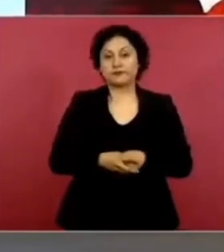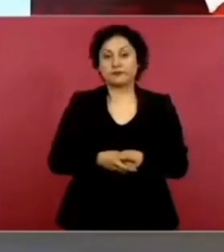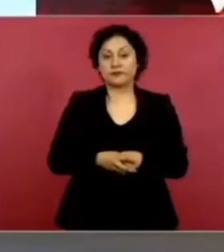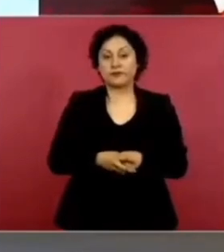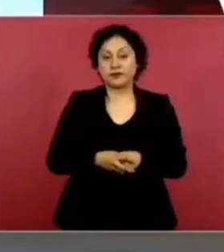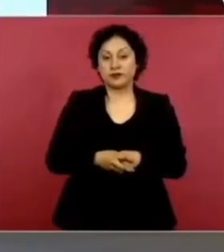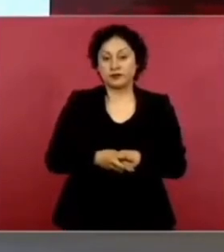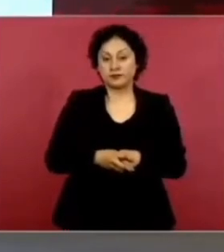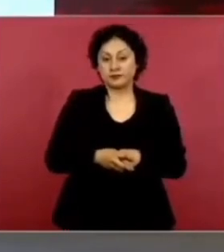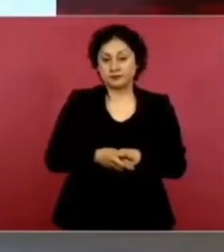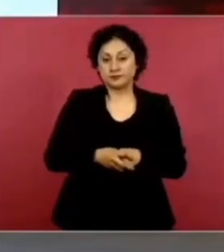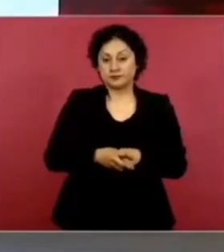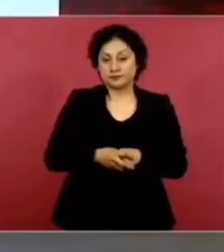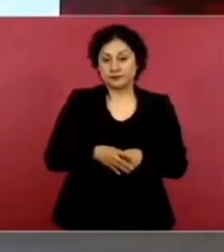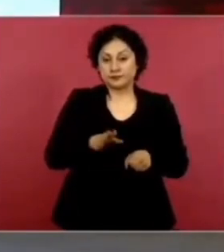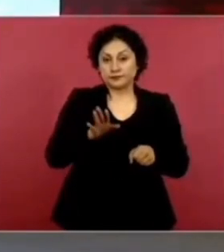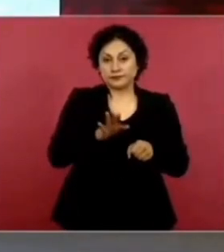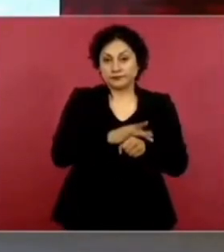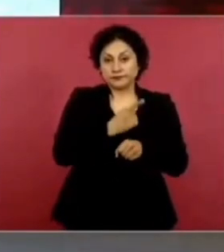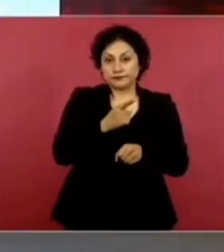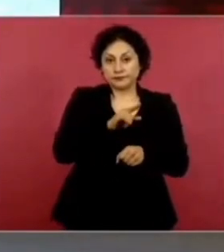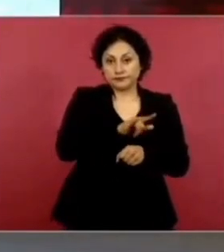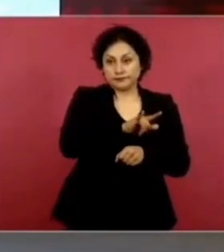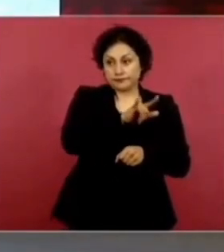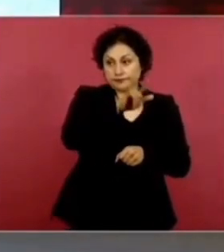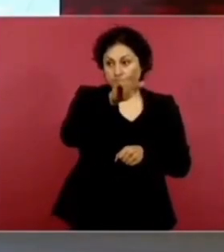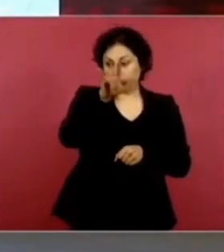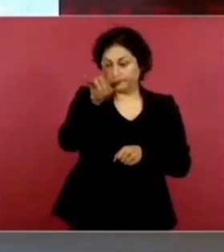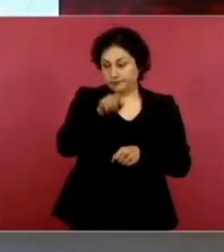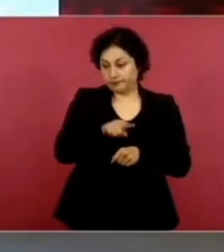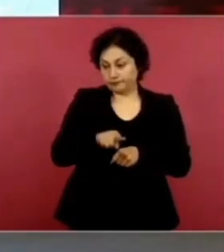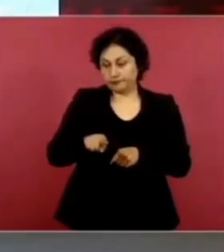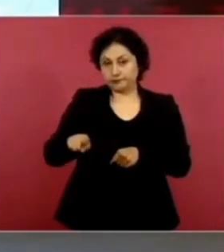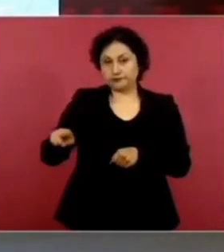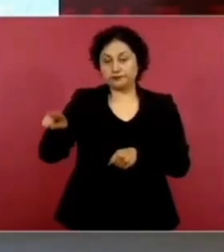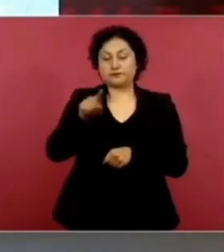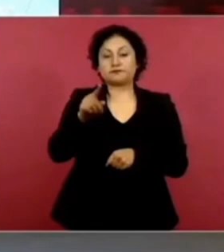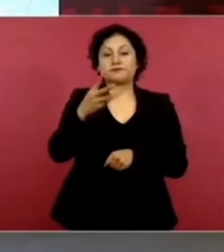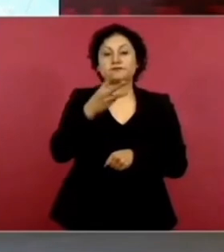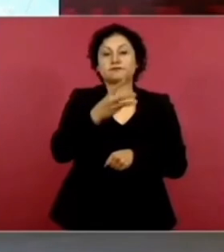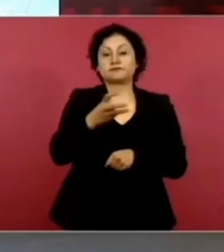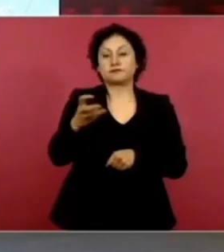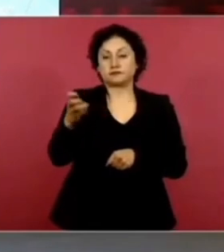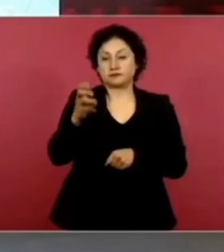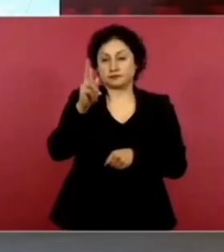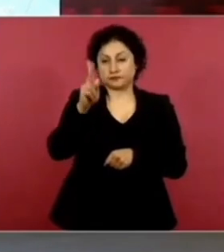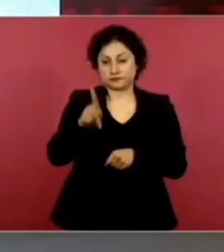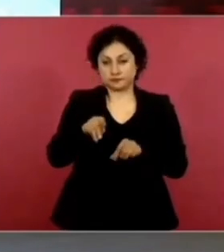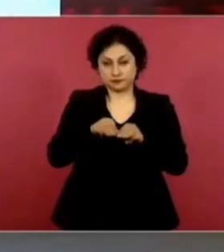Porque estamos haciendo esta vía. Son 300 kilómetros aproximadamente.